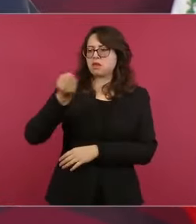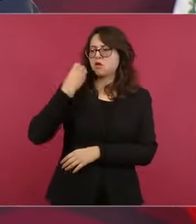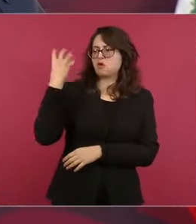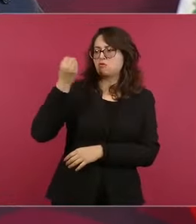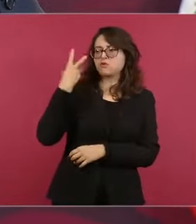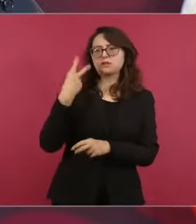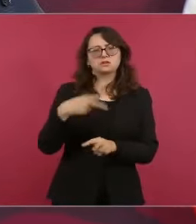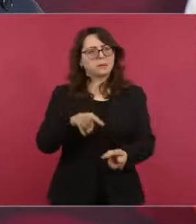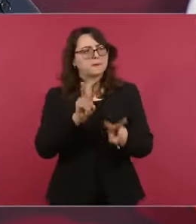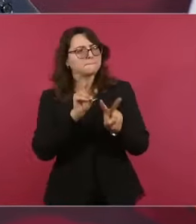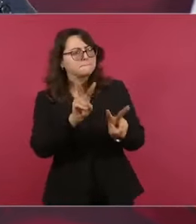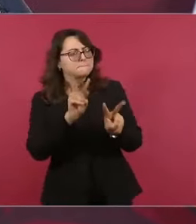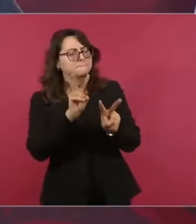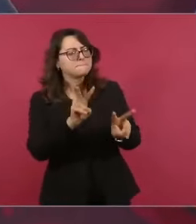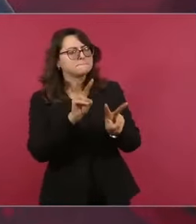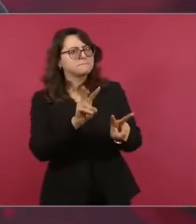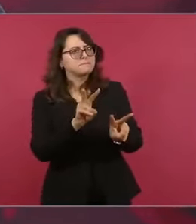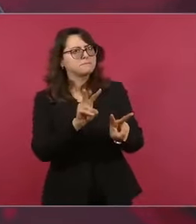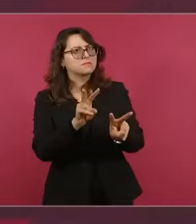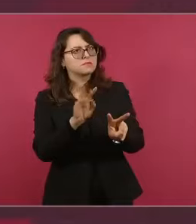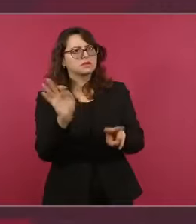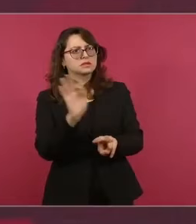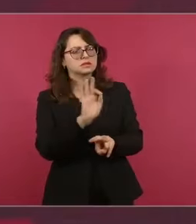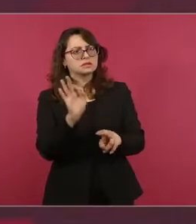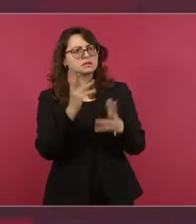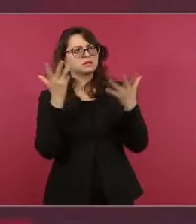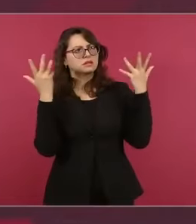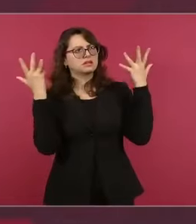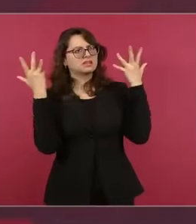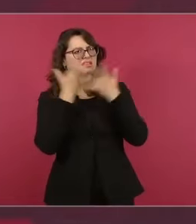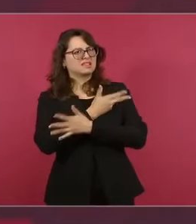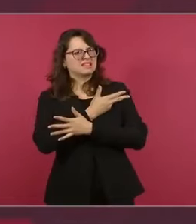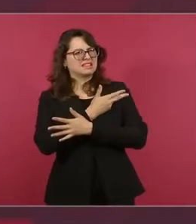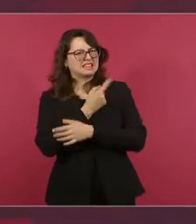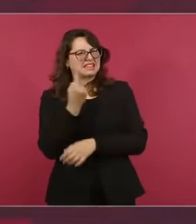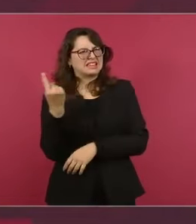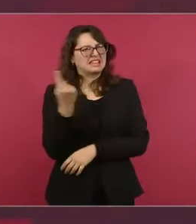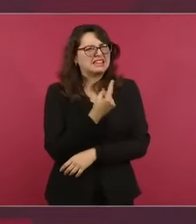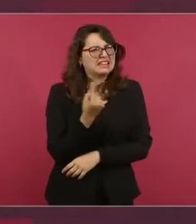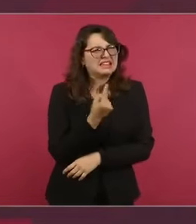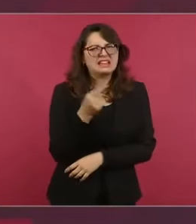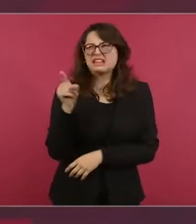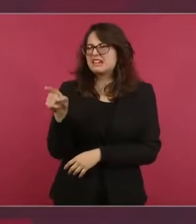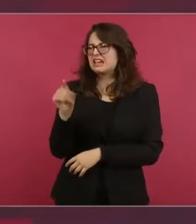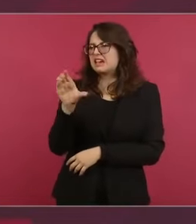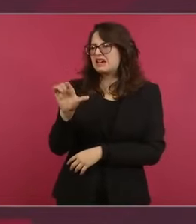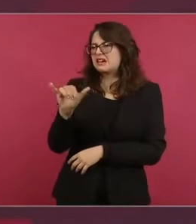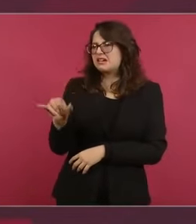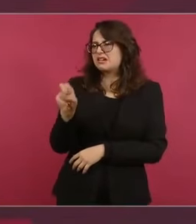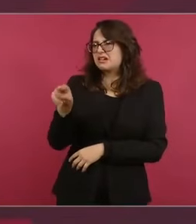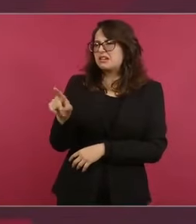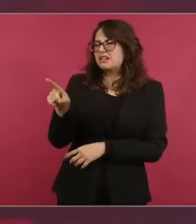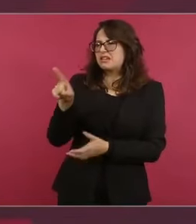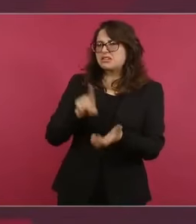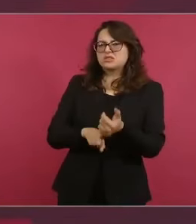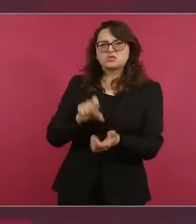caja de ahorro especial? No se sabía y ya lleva tiempo,